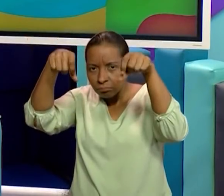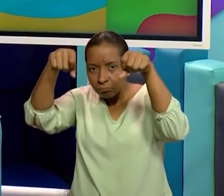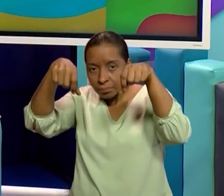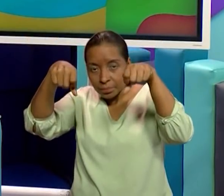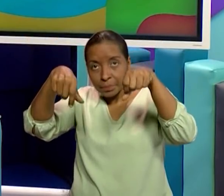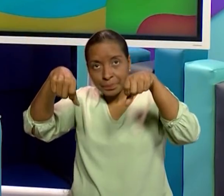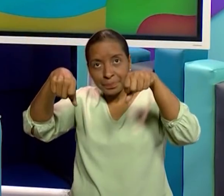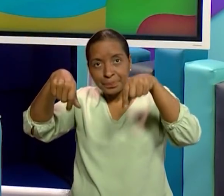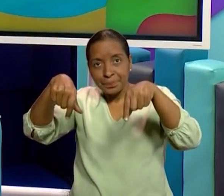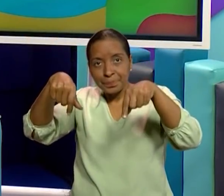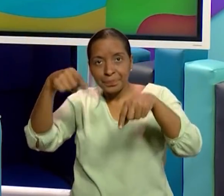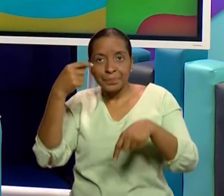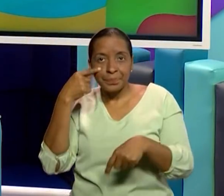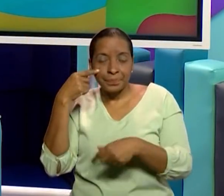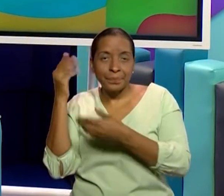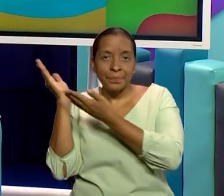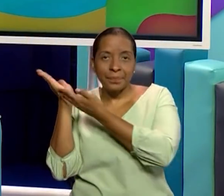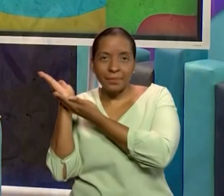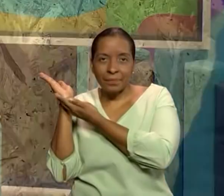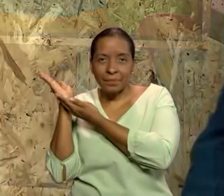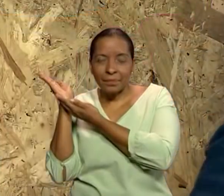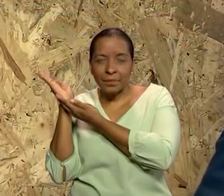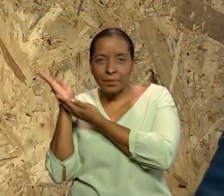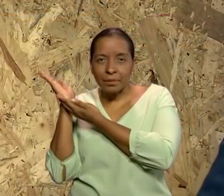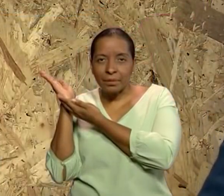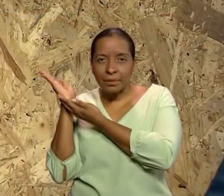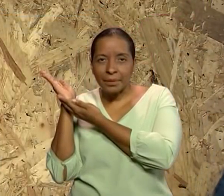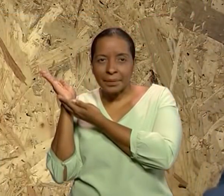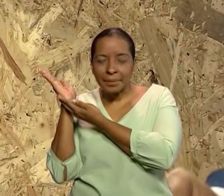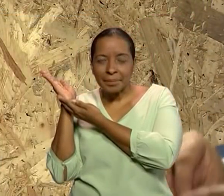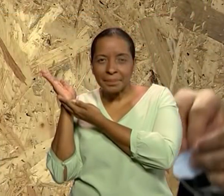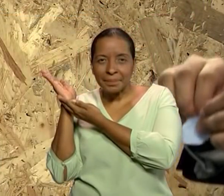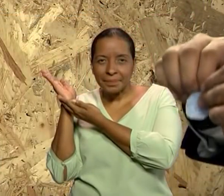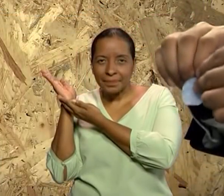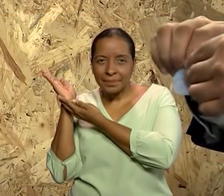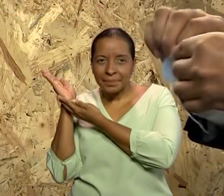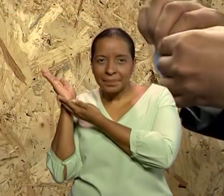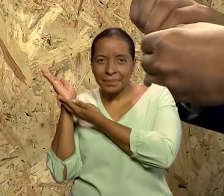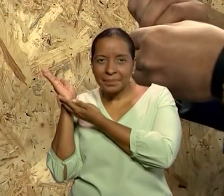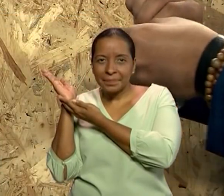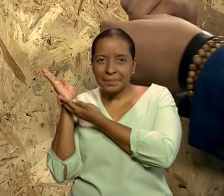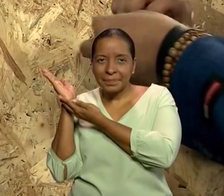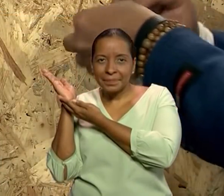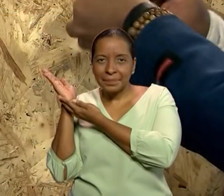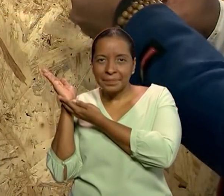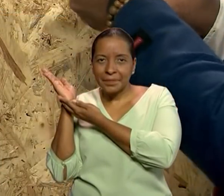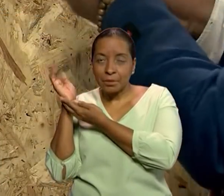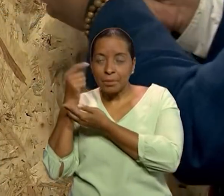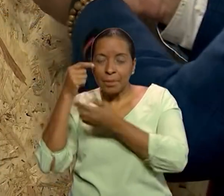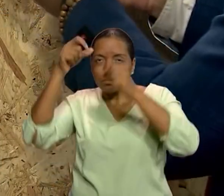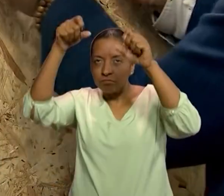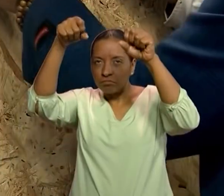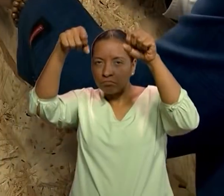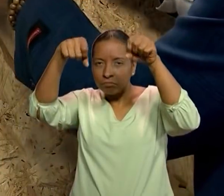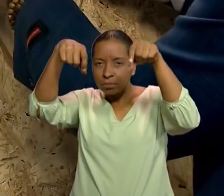importa. Aquí están las gotitas. Muy bien. Las gotitas